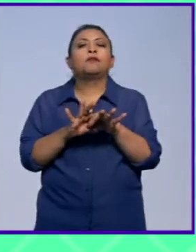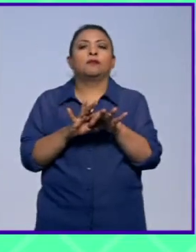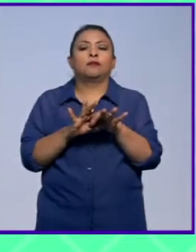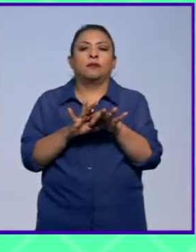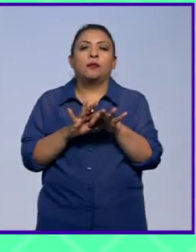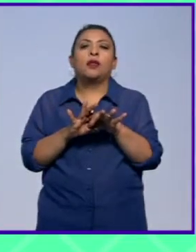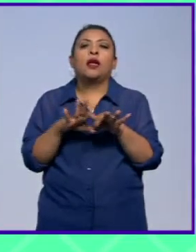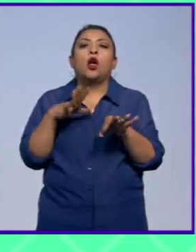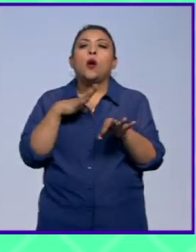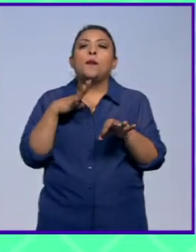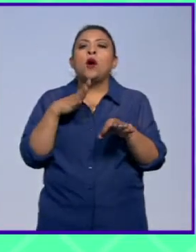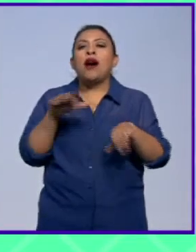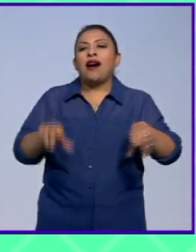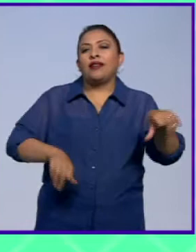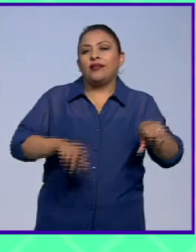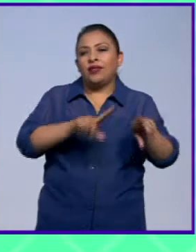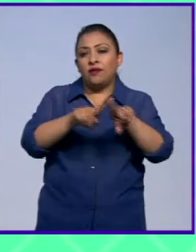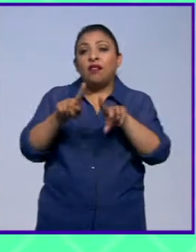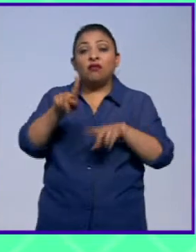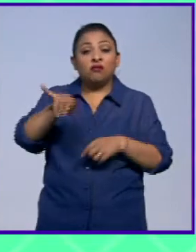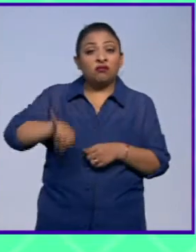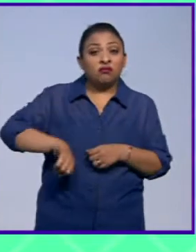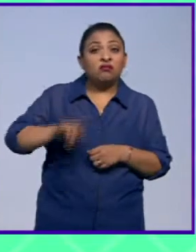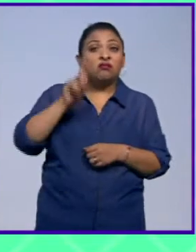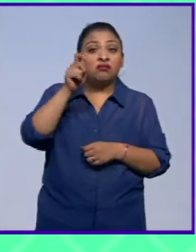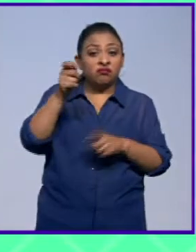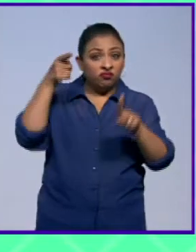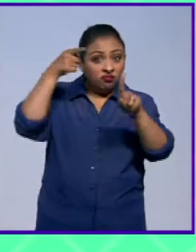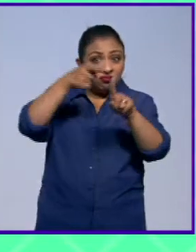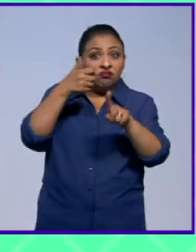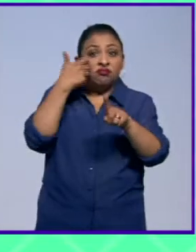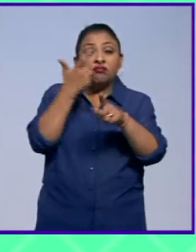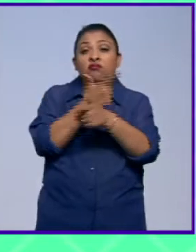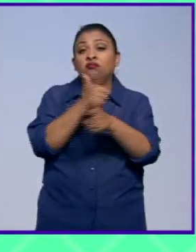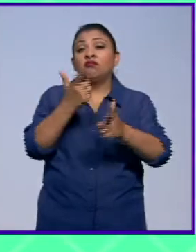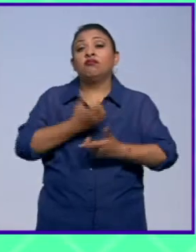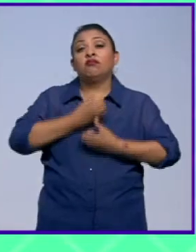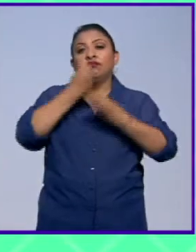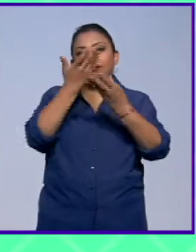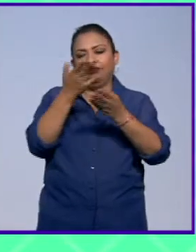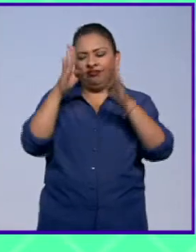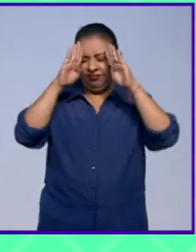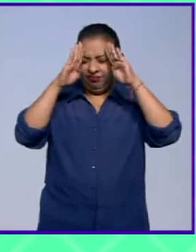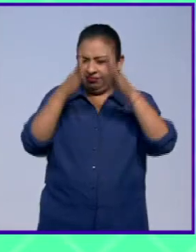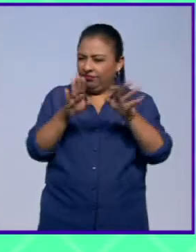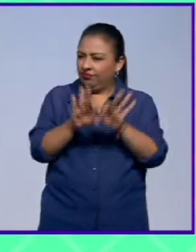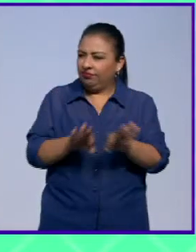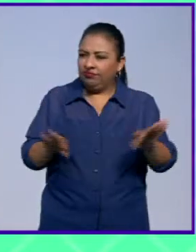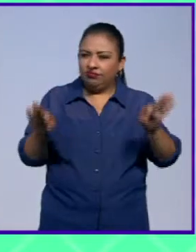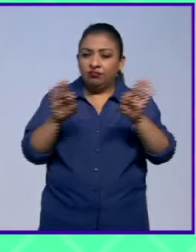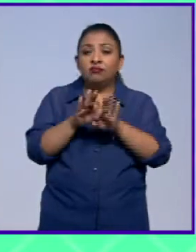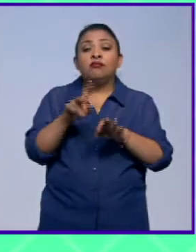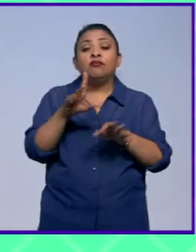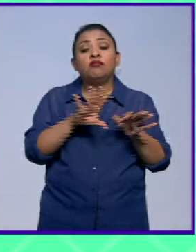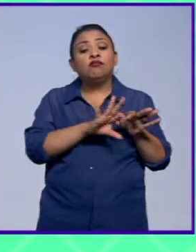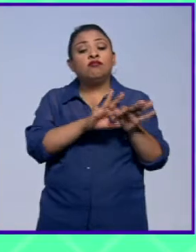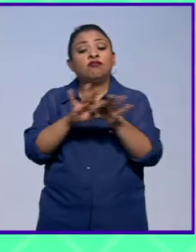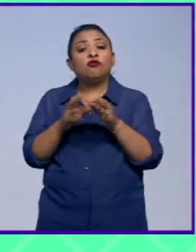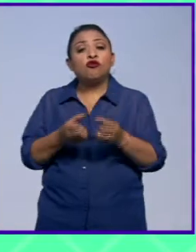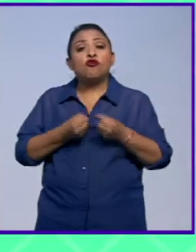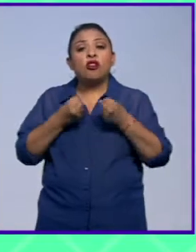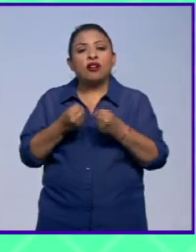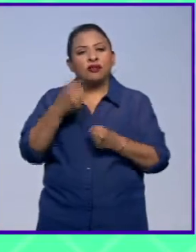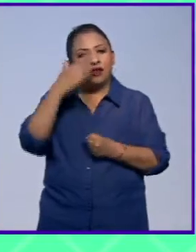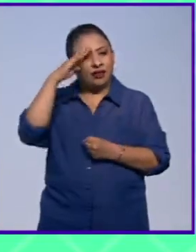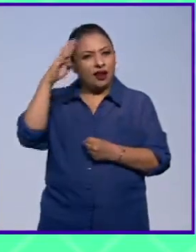dinámica cuyo interés radica en la libertad de expresión. Es la unión de fuerzas, de